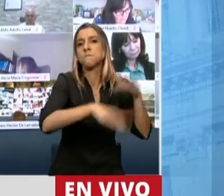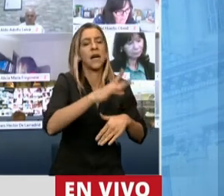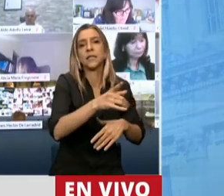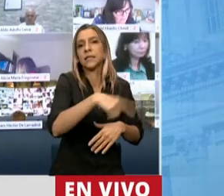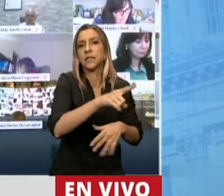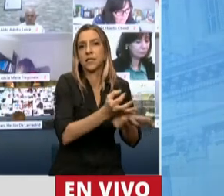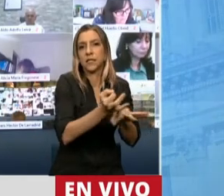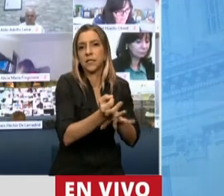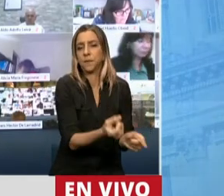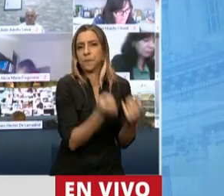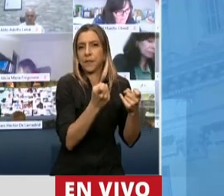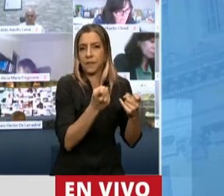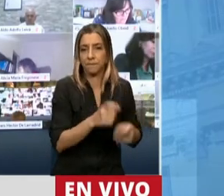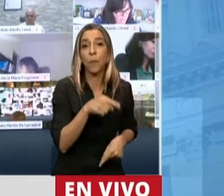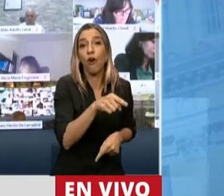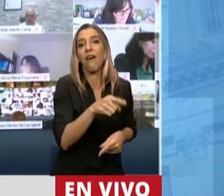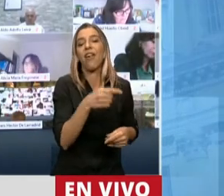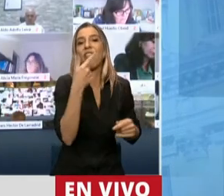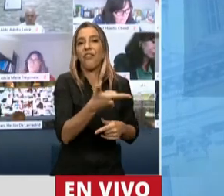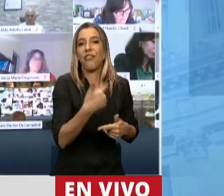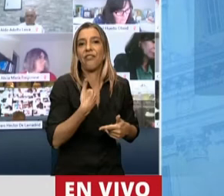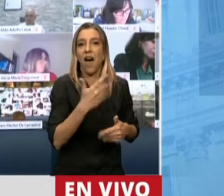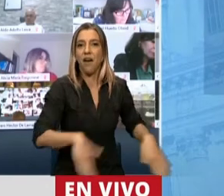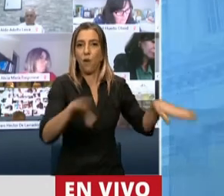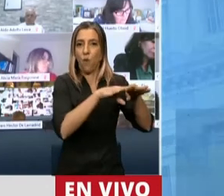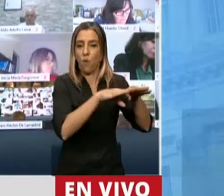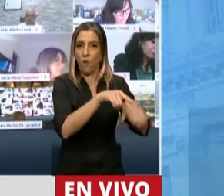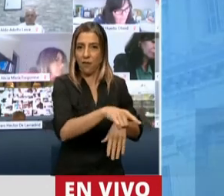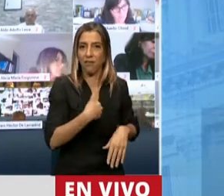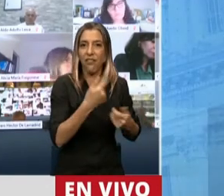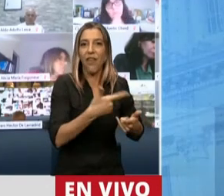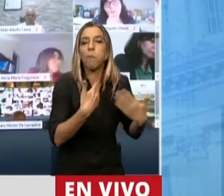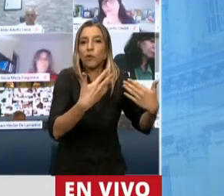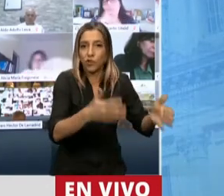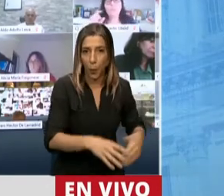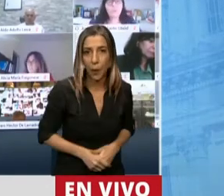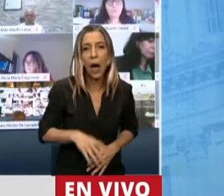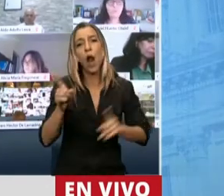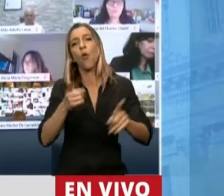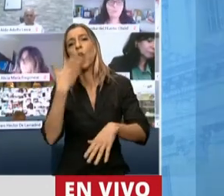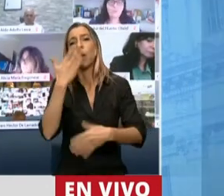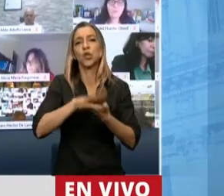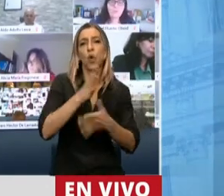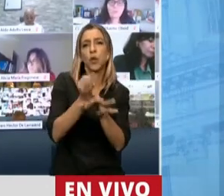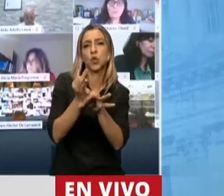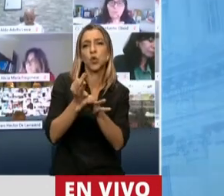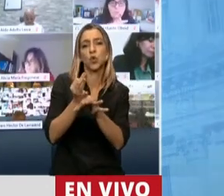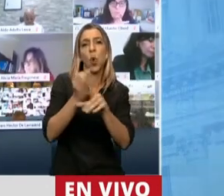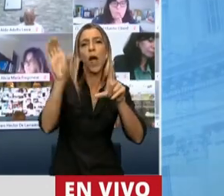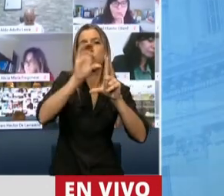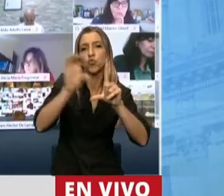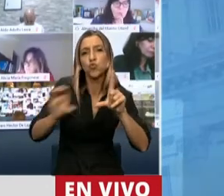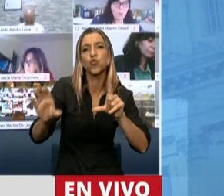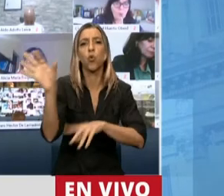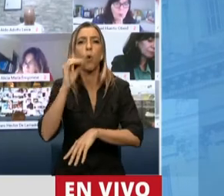herramienta para igualar en oportunidades. Los especialistas empiezan a hablar de las escuelas Zoom, de las escuelas WhatsApp, para mostrarnos